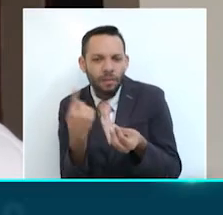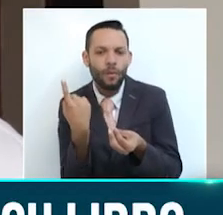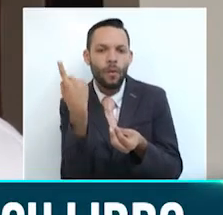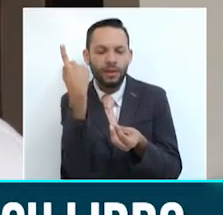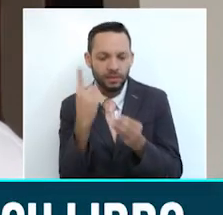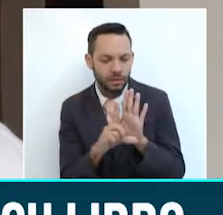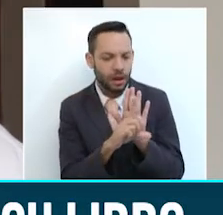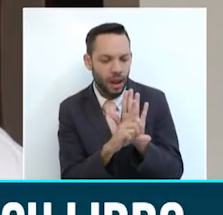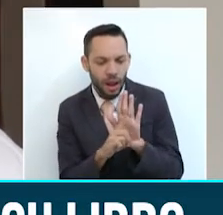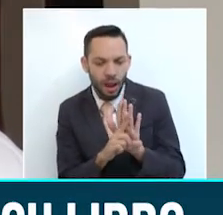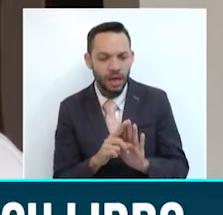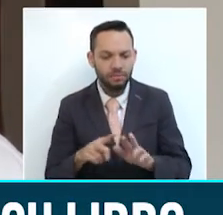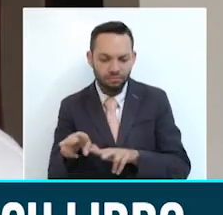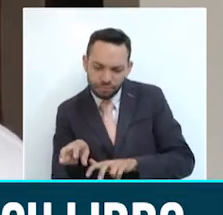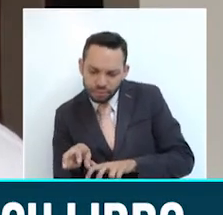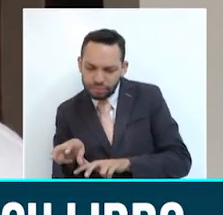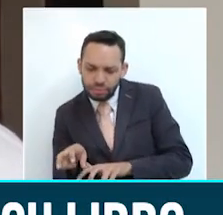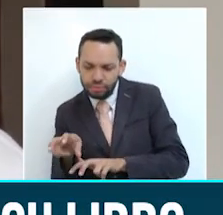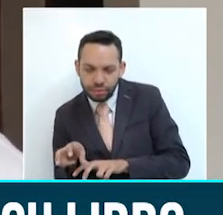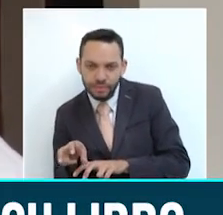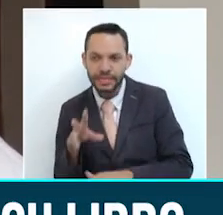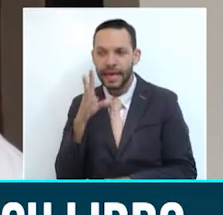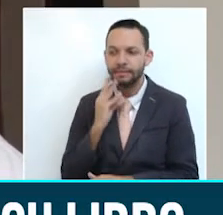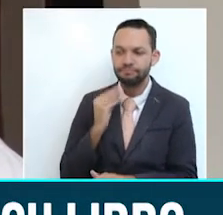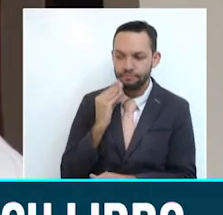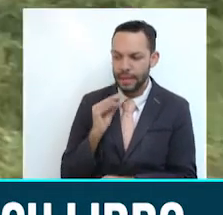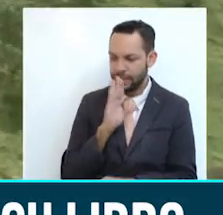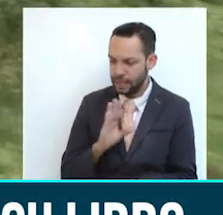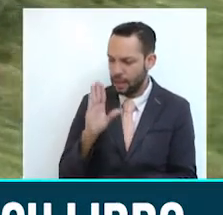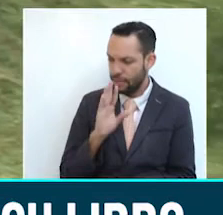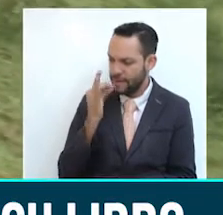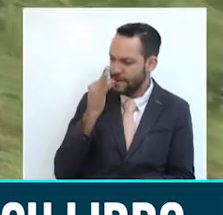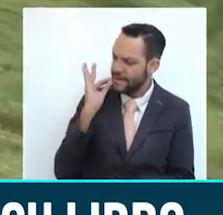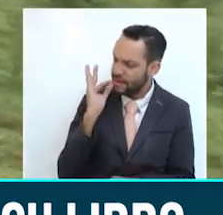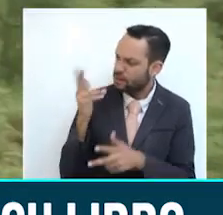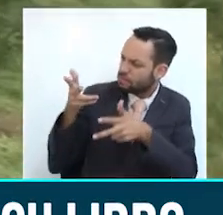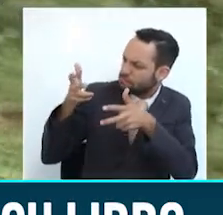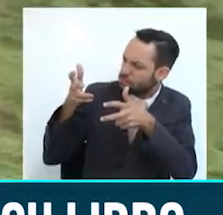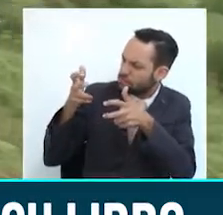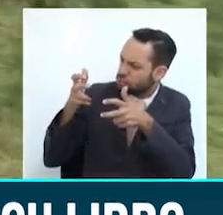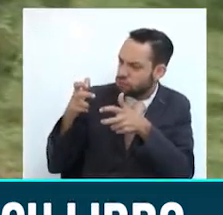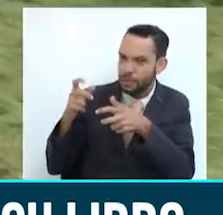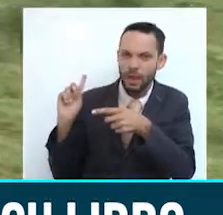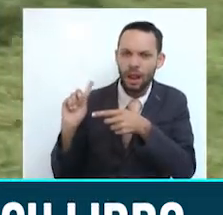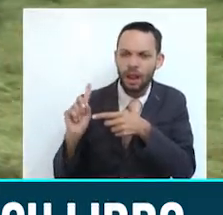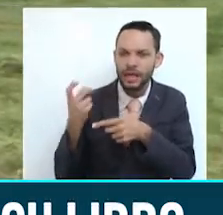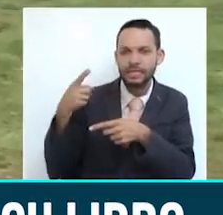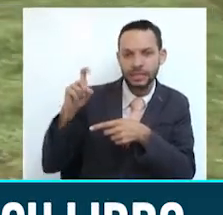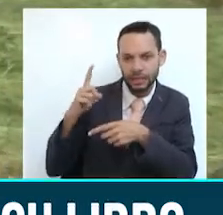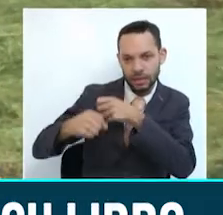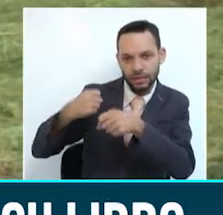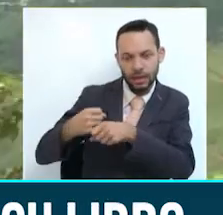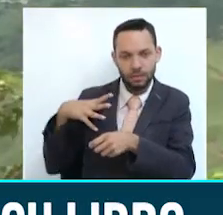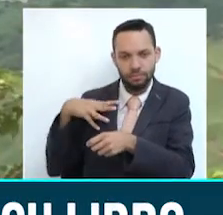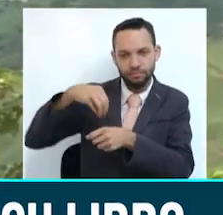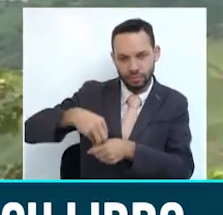Rural en Colombia, la experiencia del departamento de Caldas, aquí está recopilado el trabajo de los últimos 16 años que se ha venido